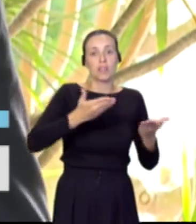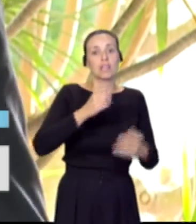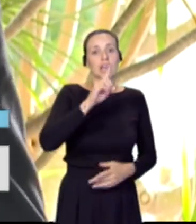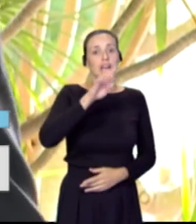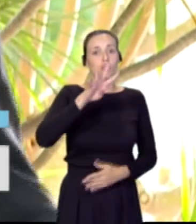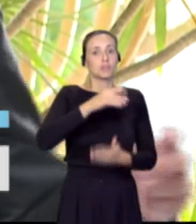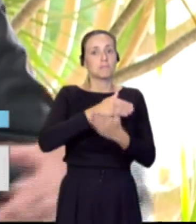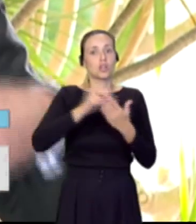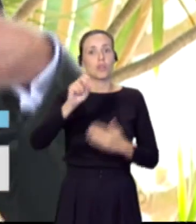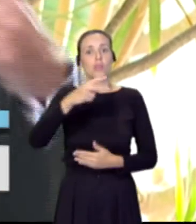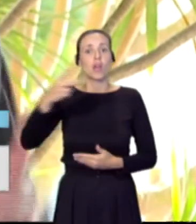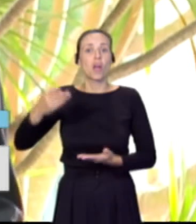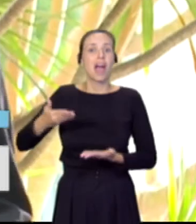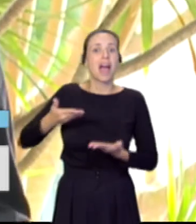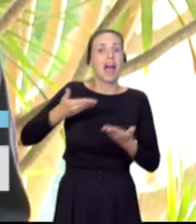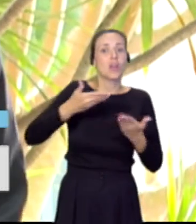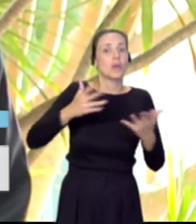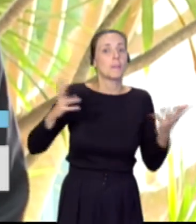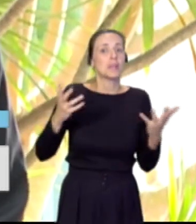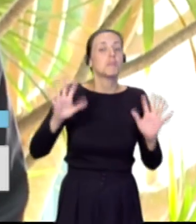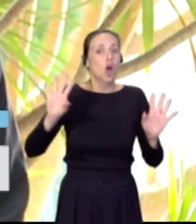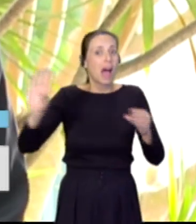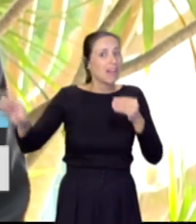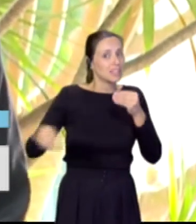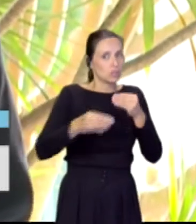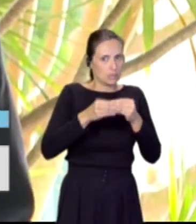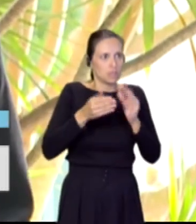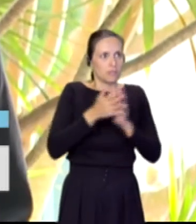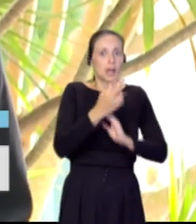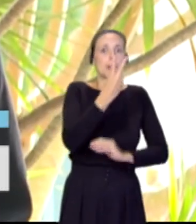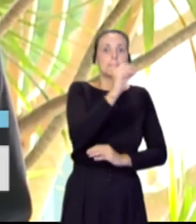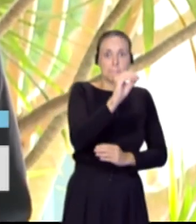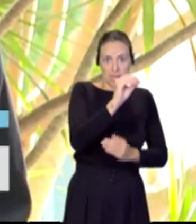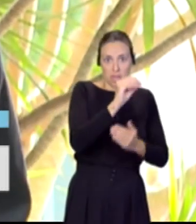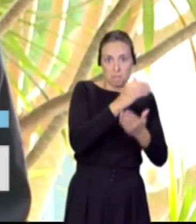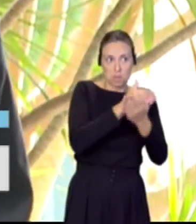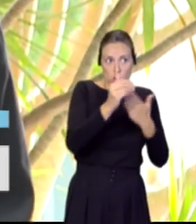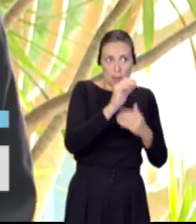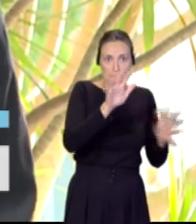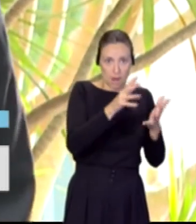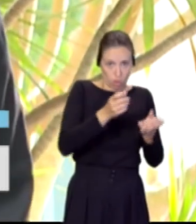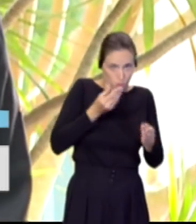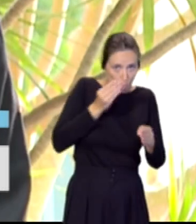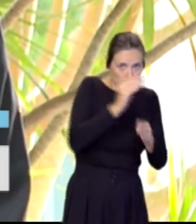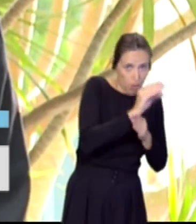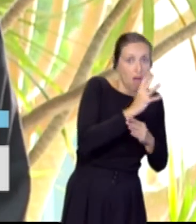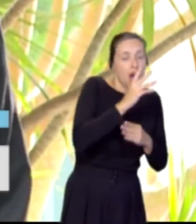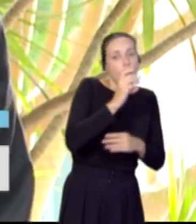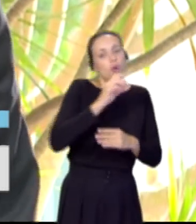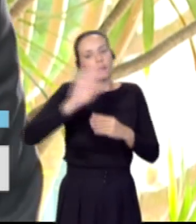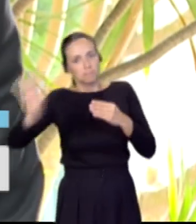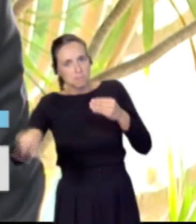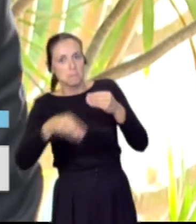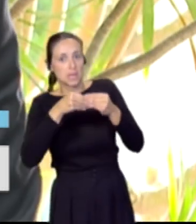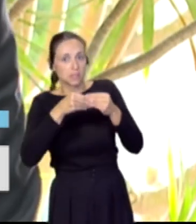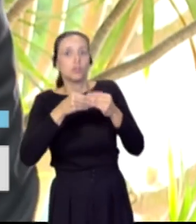de emergencia adicional a los 20 del marzo para aumentar la